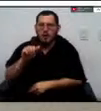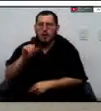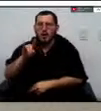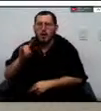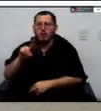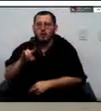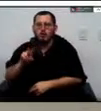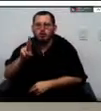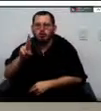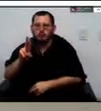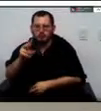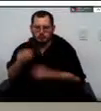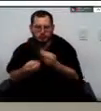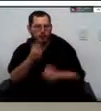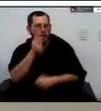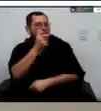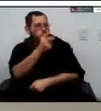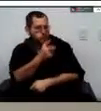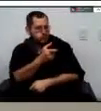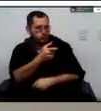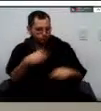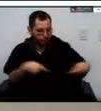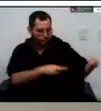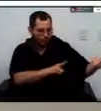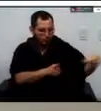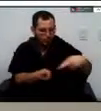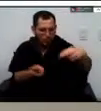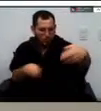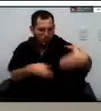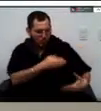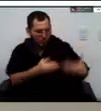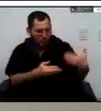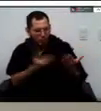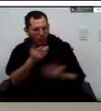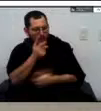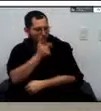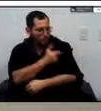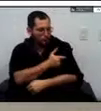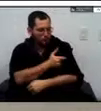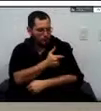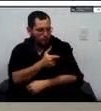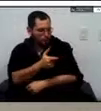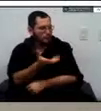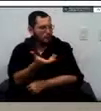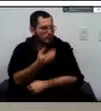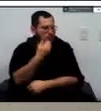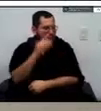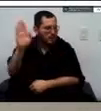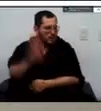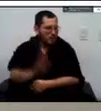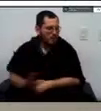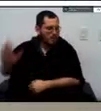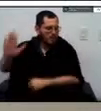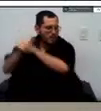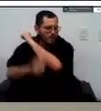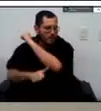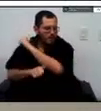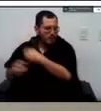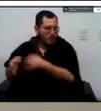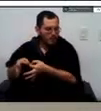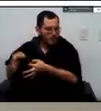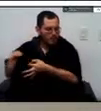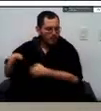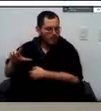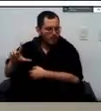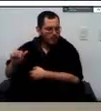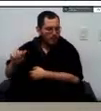unos tiempos determinados desde un municipio de Boyacá que se llama Labranza Grande hasta aquí